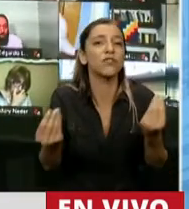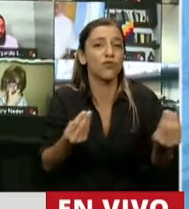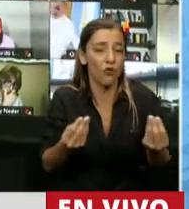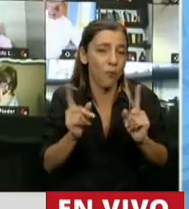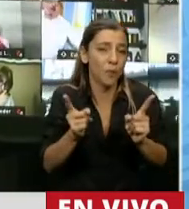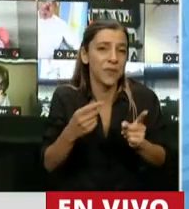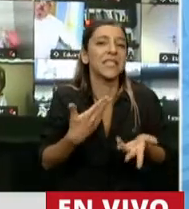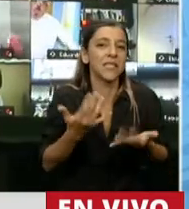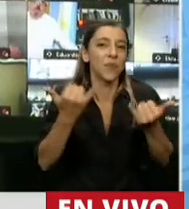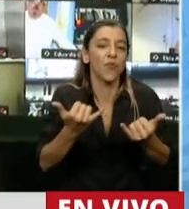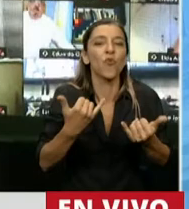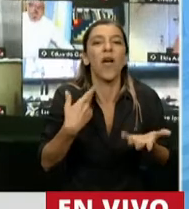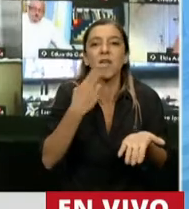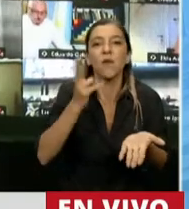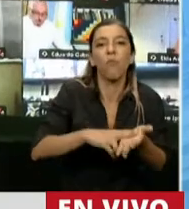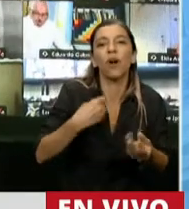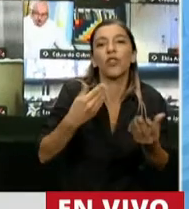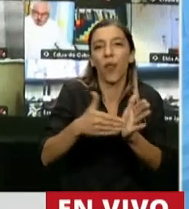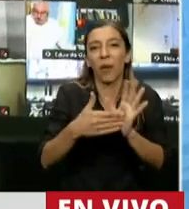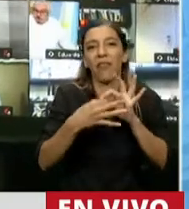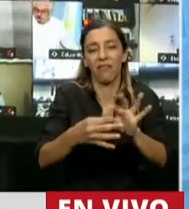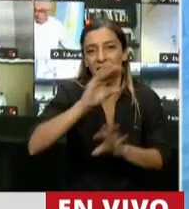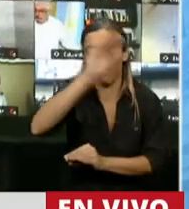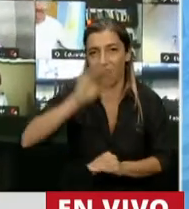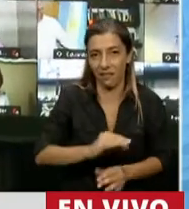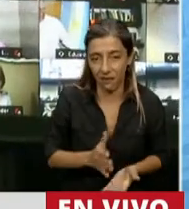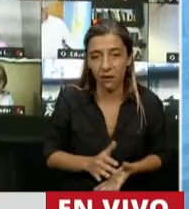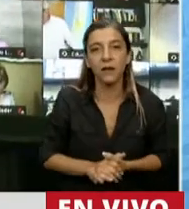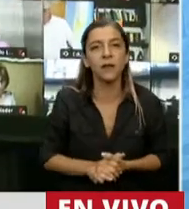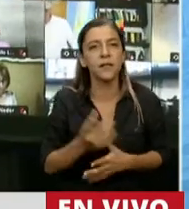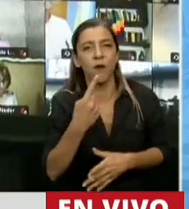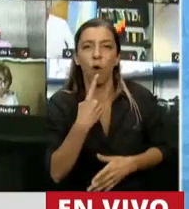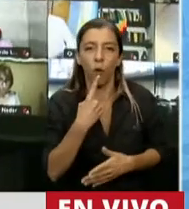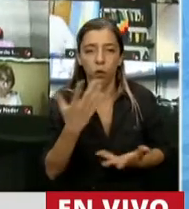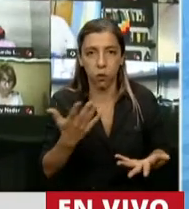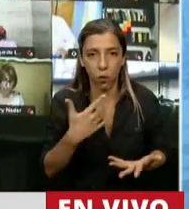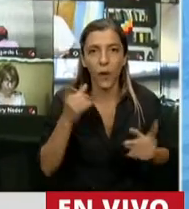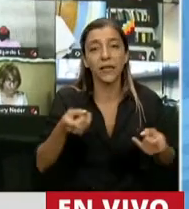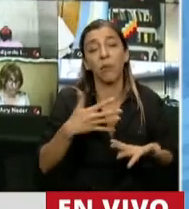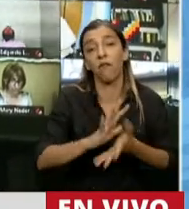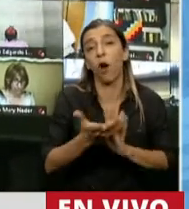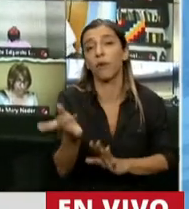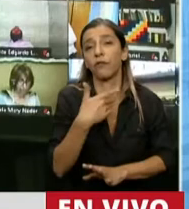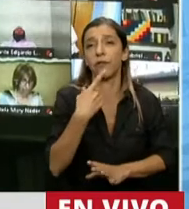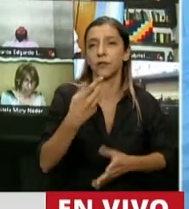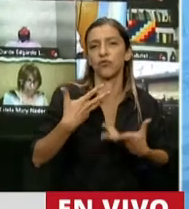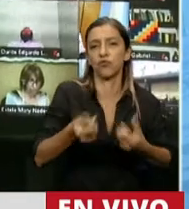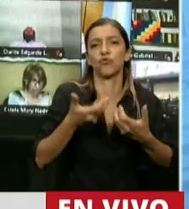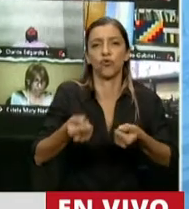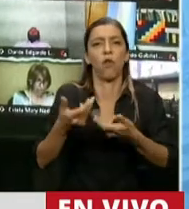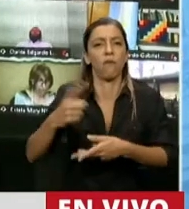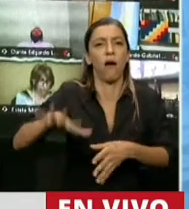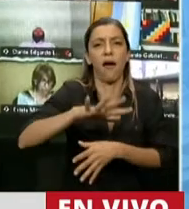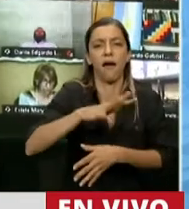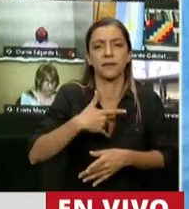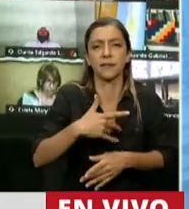coparticipables se reducía la masa coparticipable decía con un dudoso criterio además de solidaridad con los sectores a